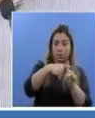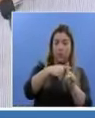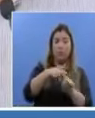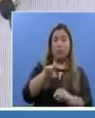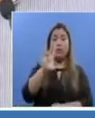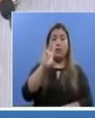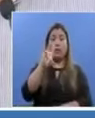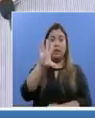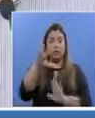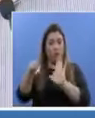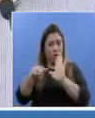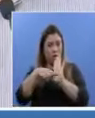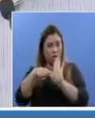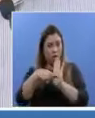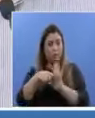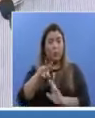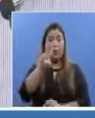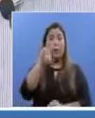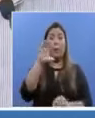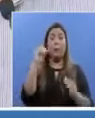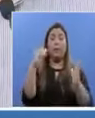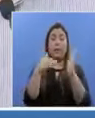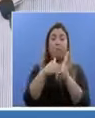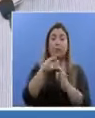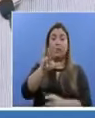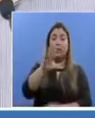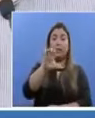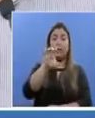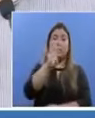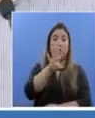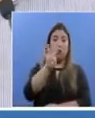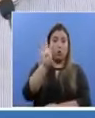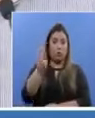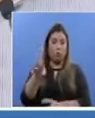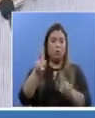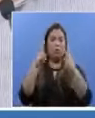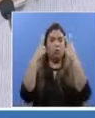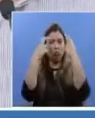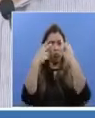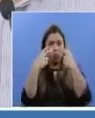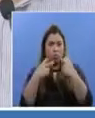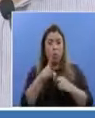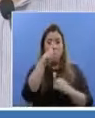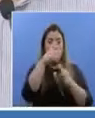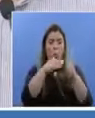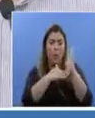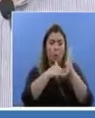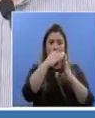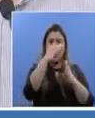tasa global de 20.344 pruebas por millón realizadas hasta la fecha.